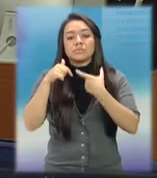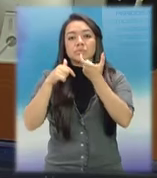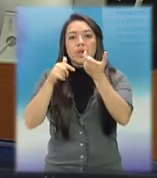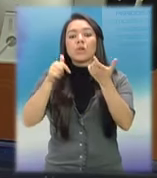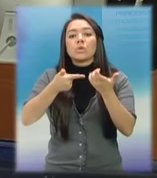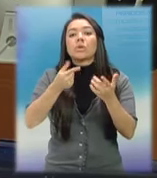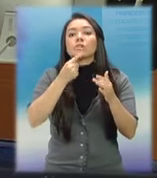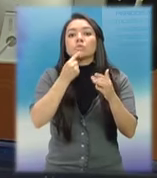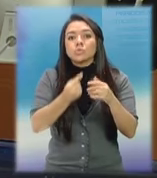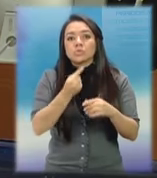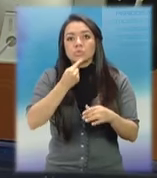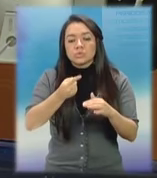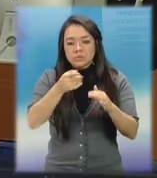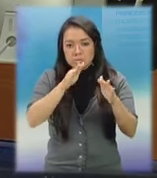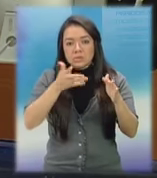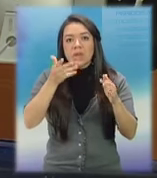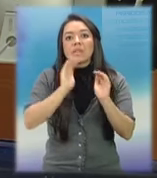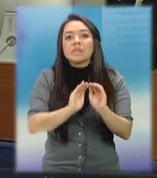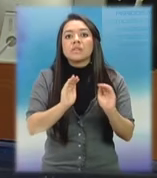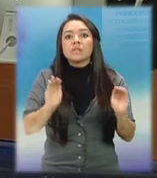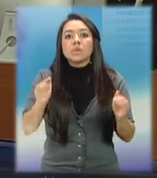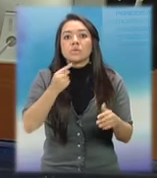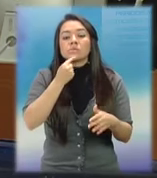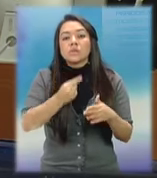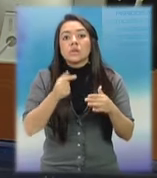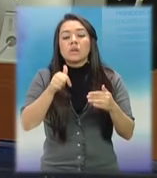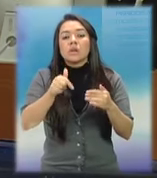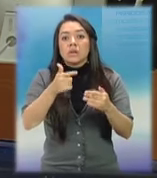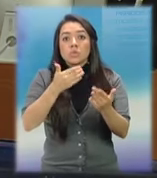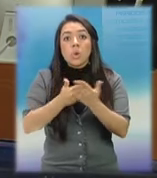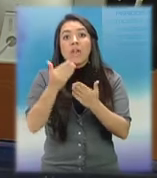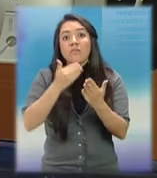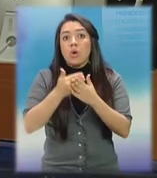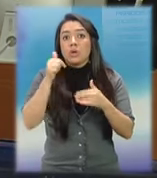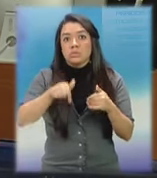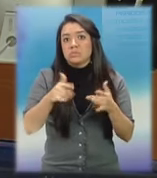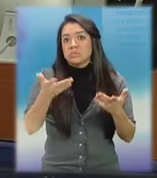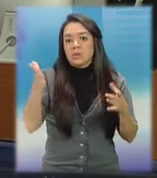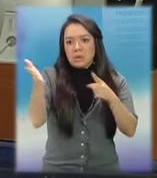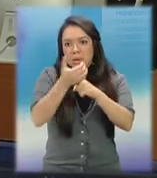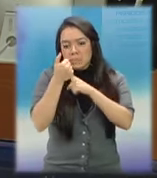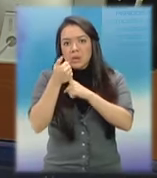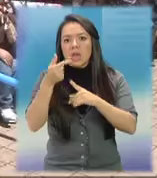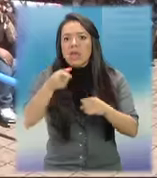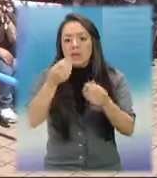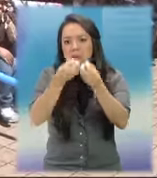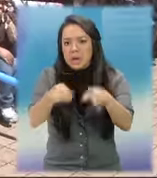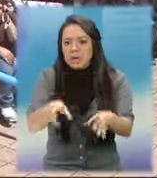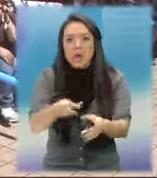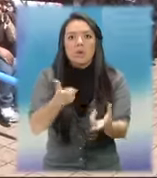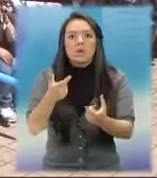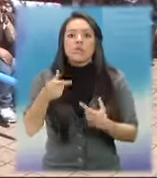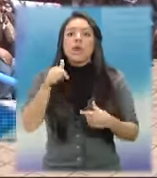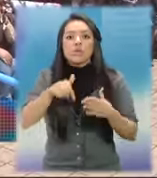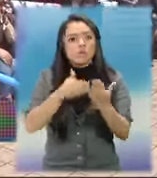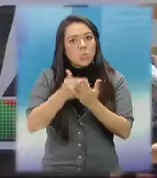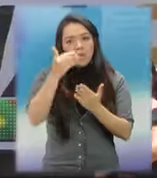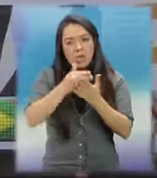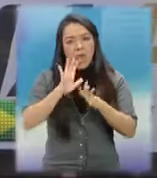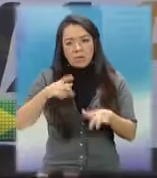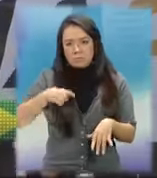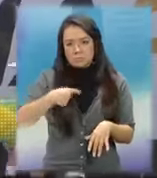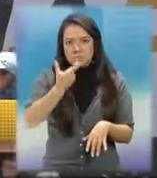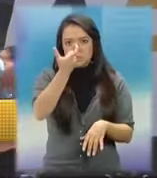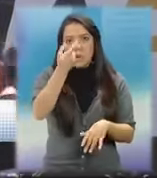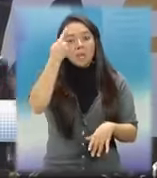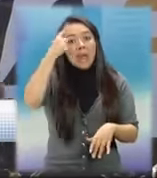con el que afirman lucharán directamente contra los problemas de inseguridad que afecta a los pequeños. Esta mañana dio inicio la emisión del